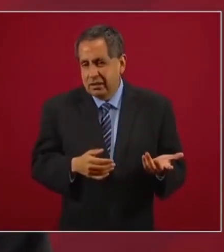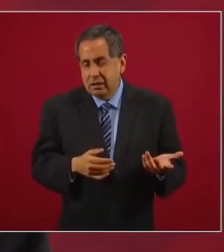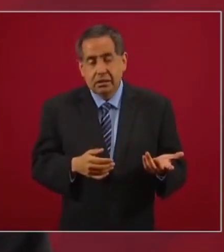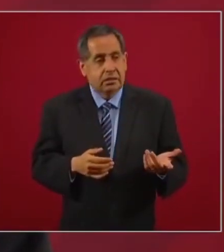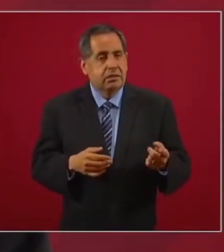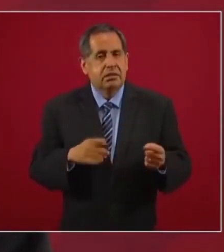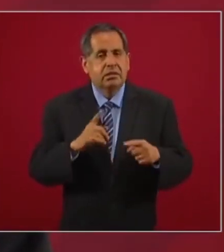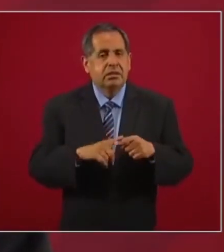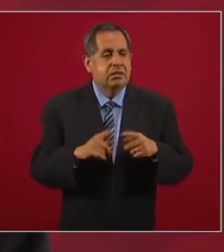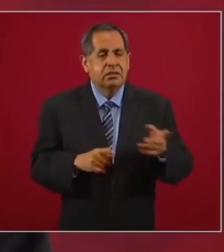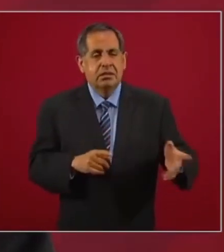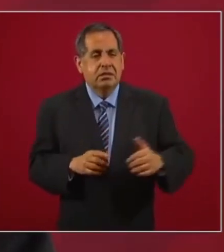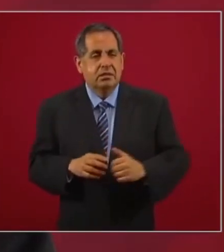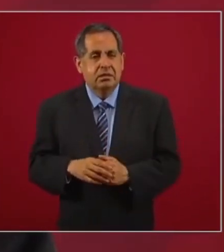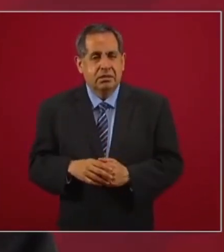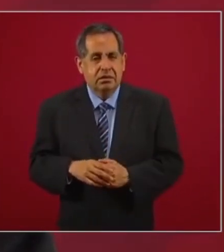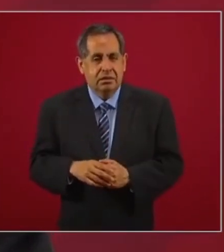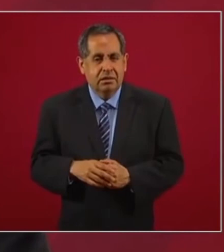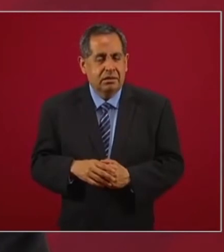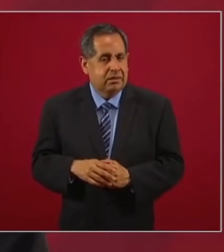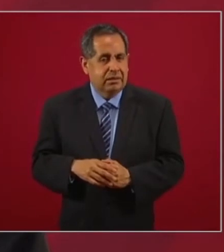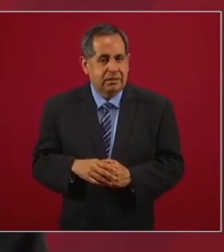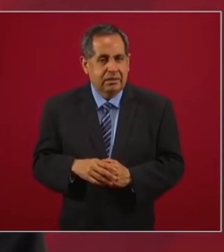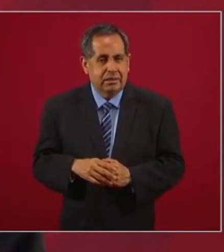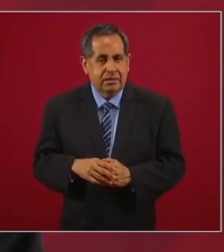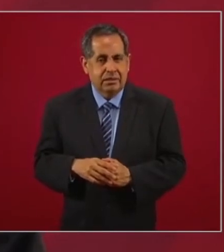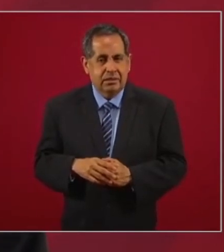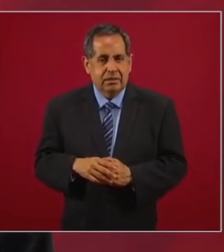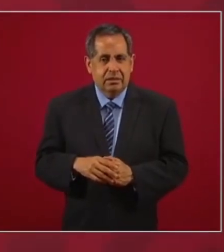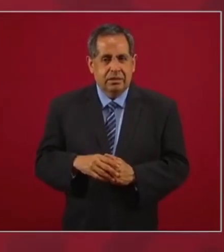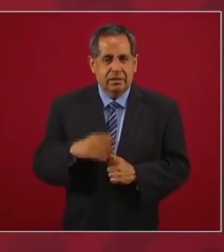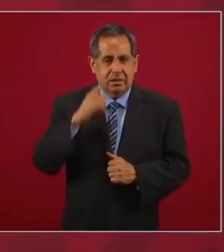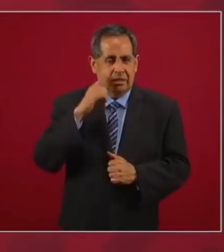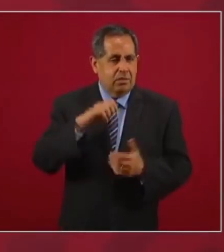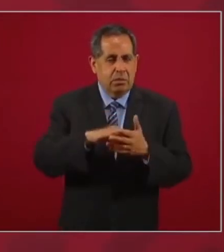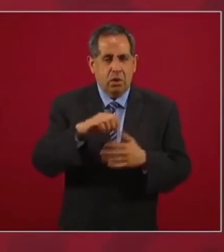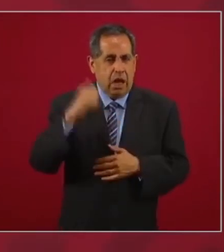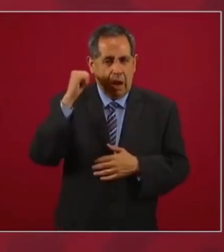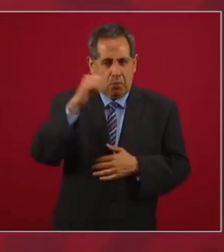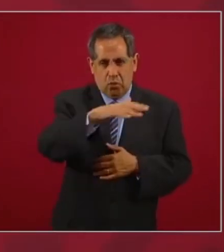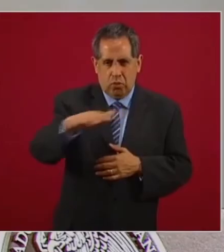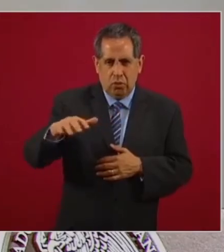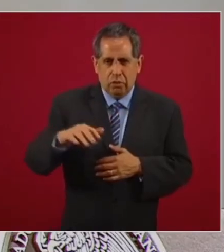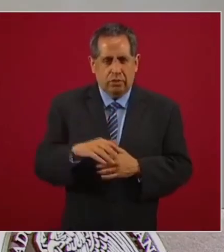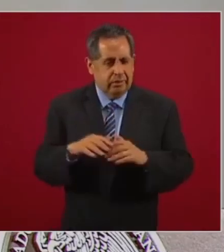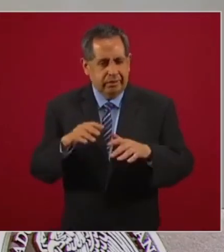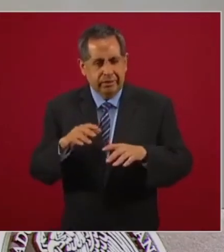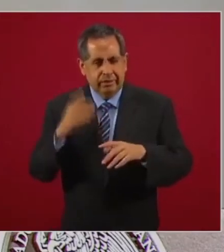a la playa en Acapulco y